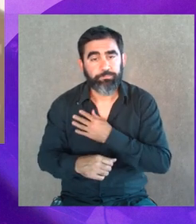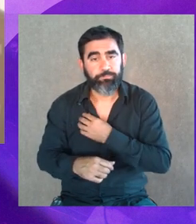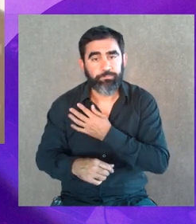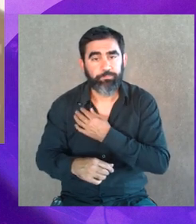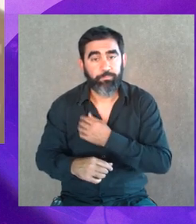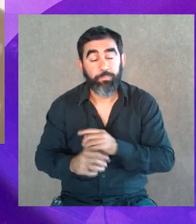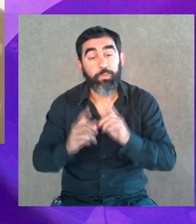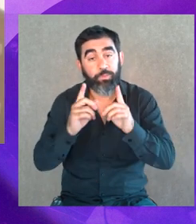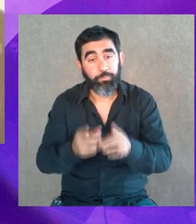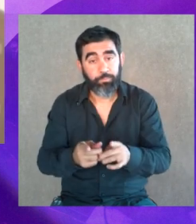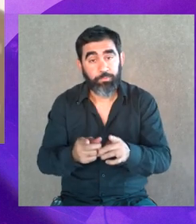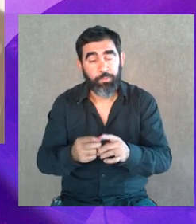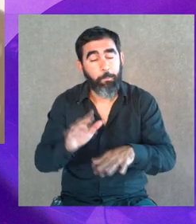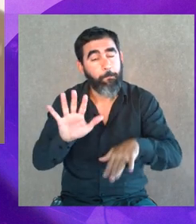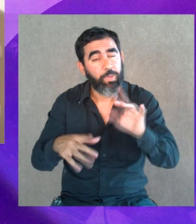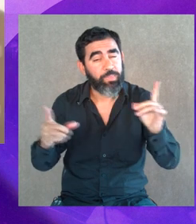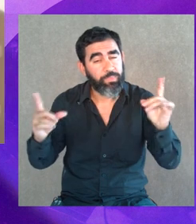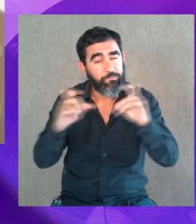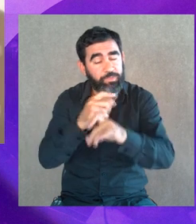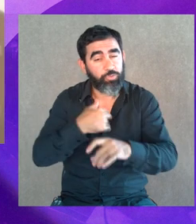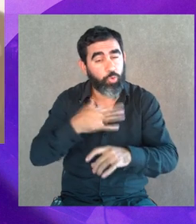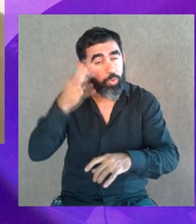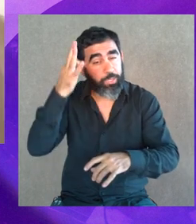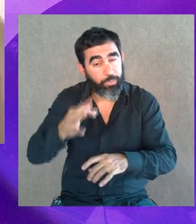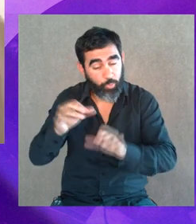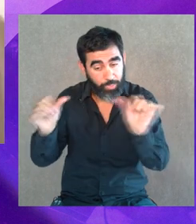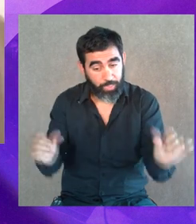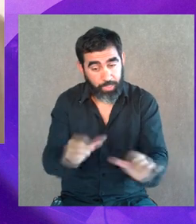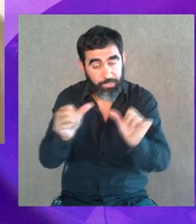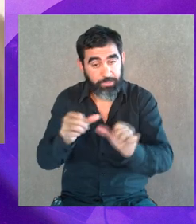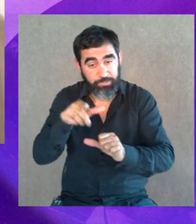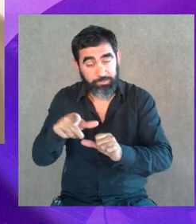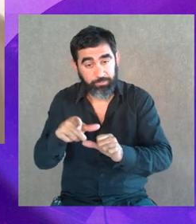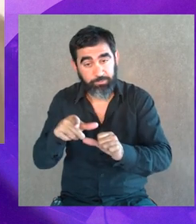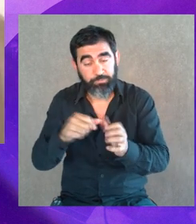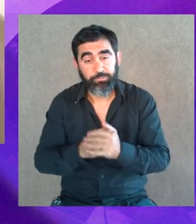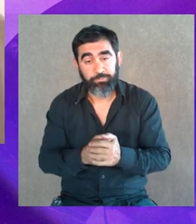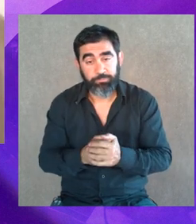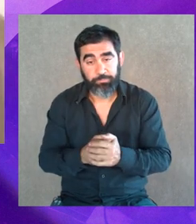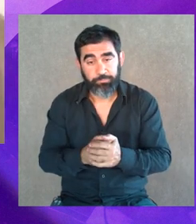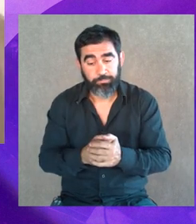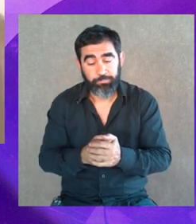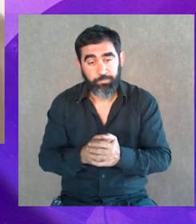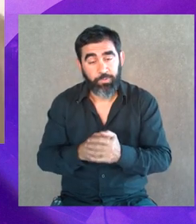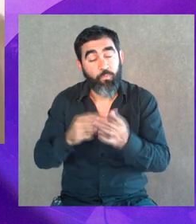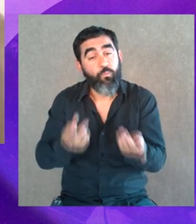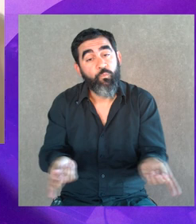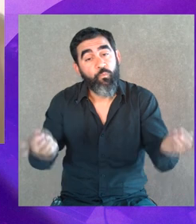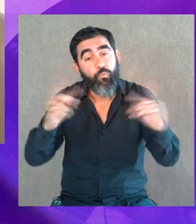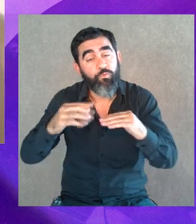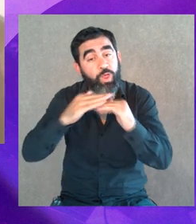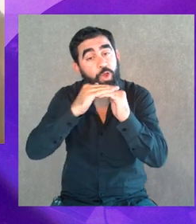Y bueno, y nada, lo más difícil creo que de haber interpretado la obra fue el